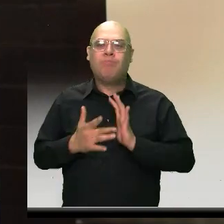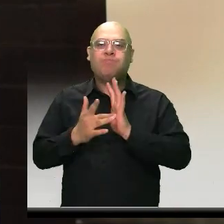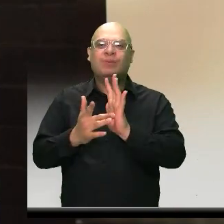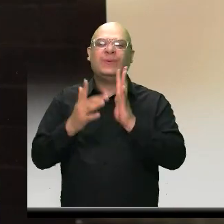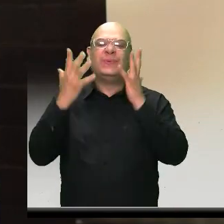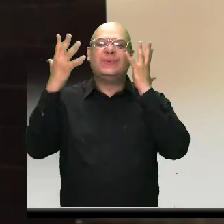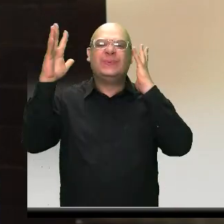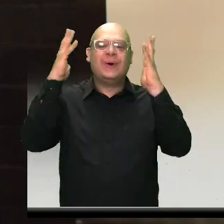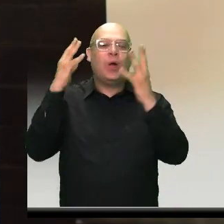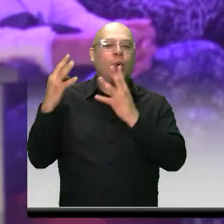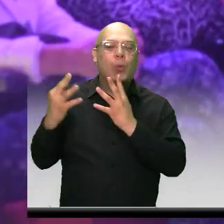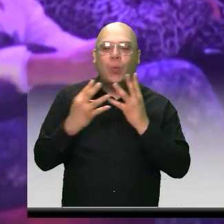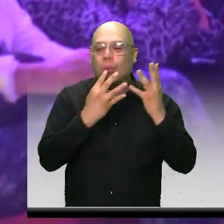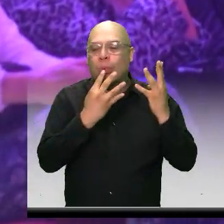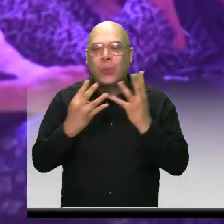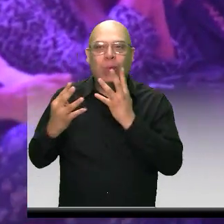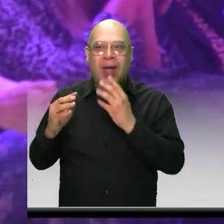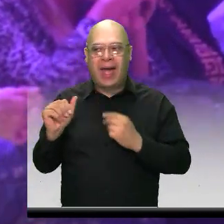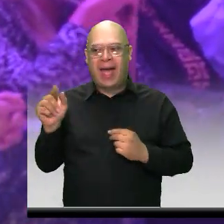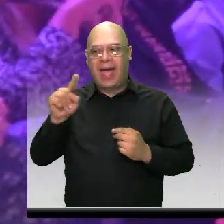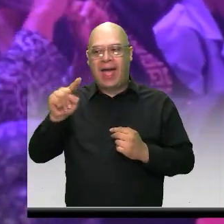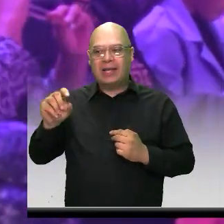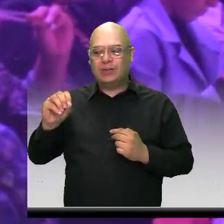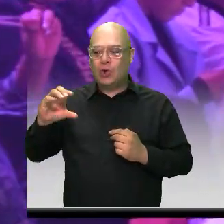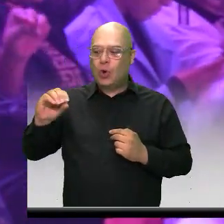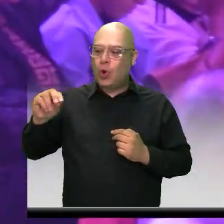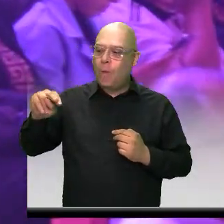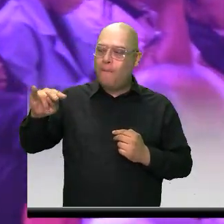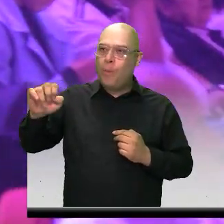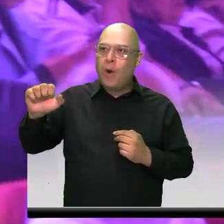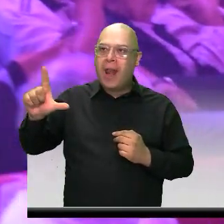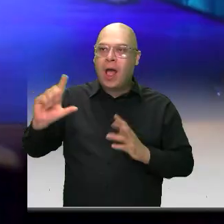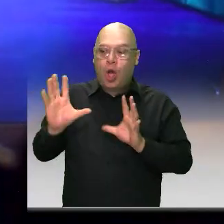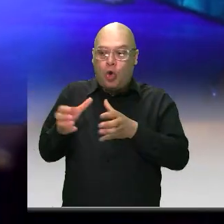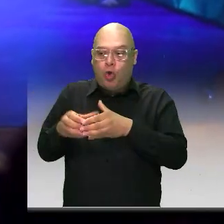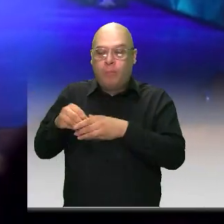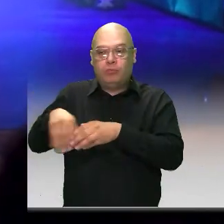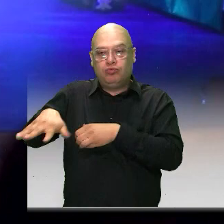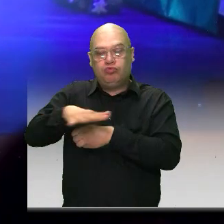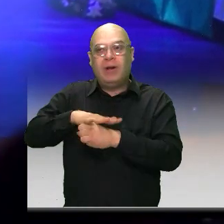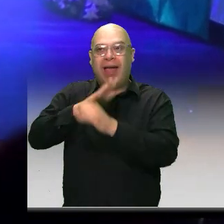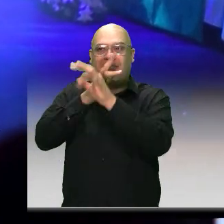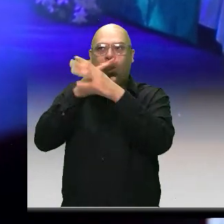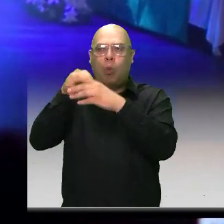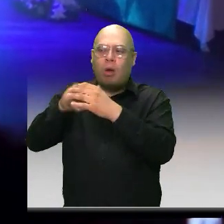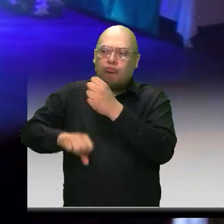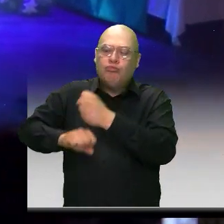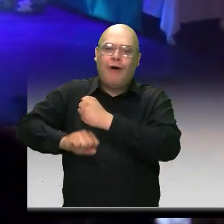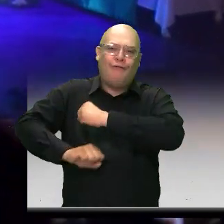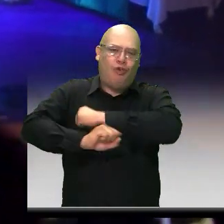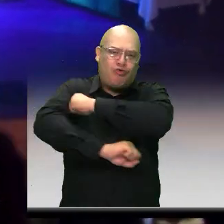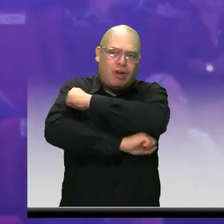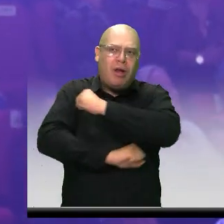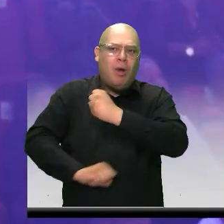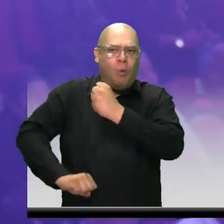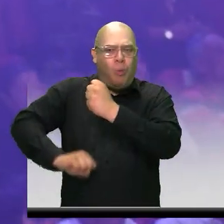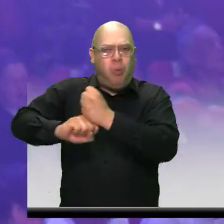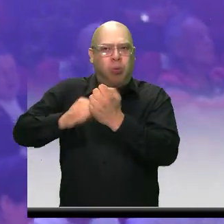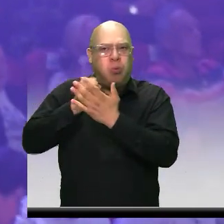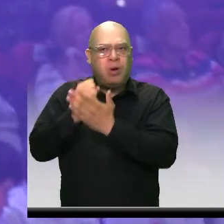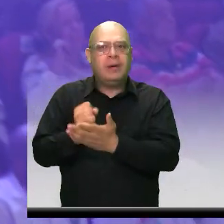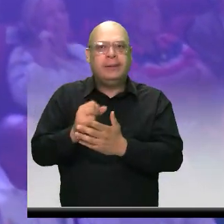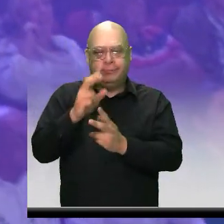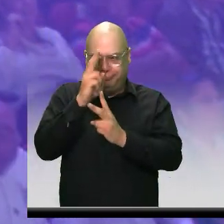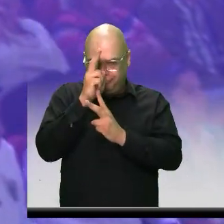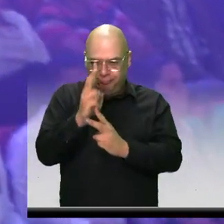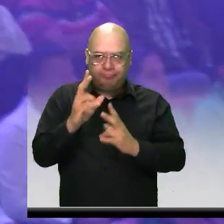50 años de Aso Comunal, una importante organización de nuestra ciudad que ayuda a fortalecer a través del civismo, del trabajo